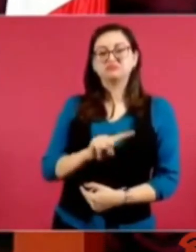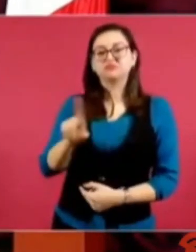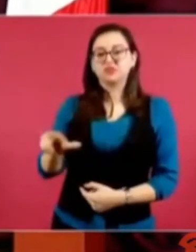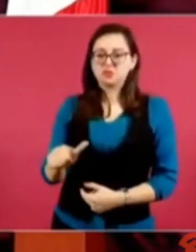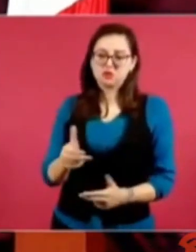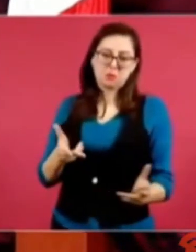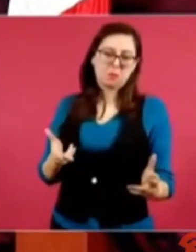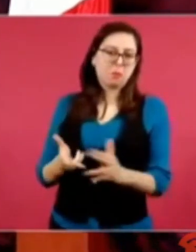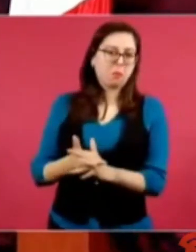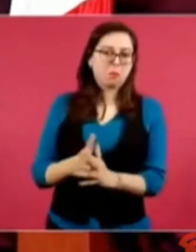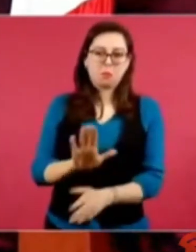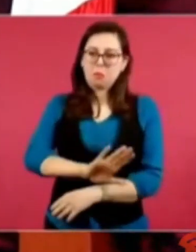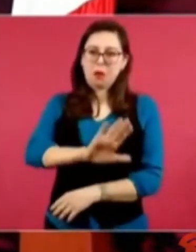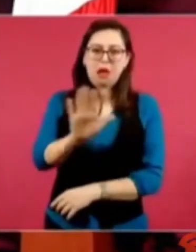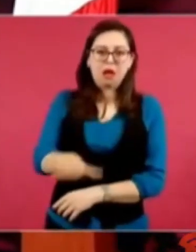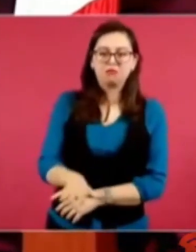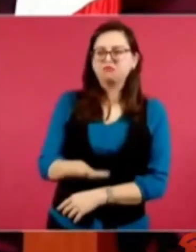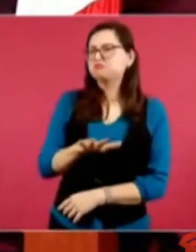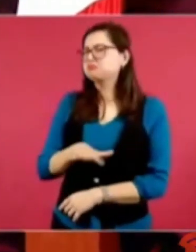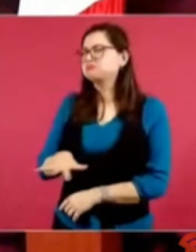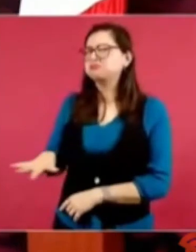sucia en su contra.